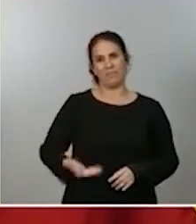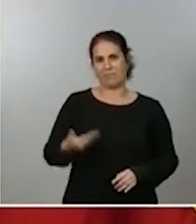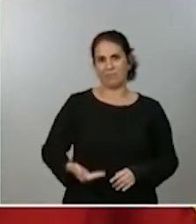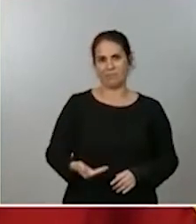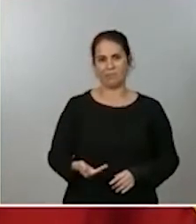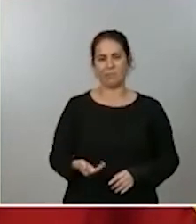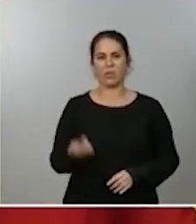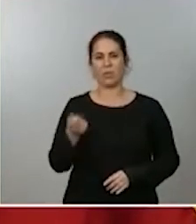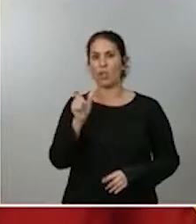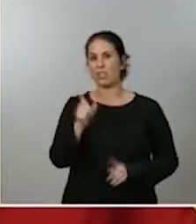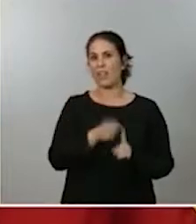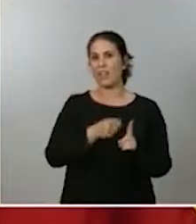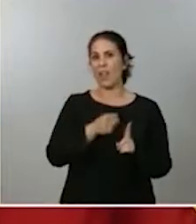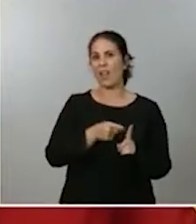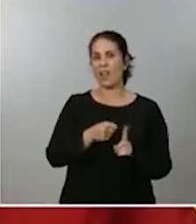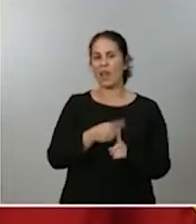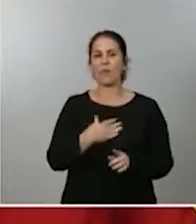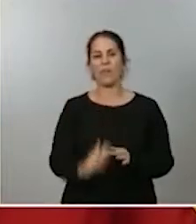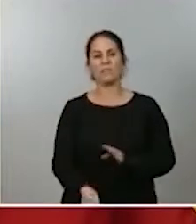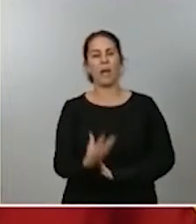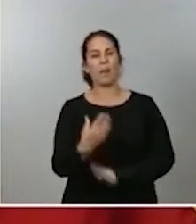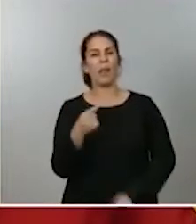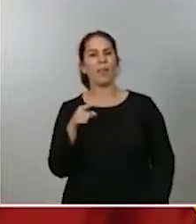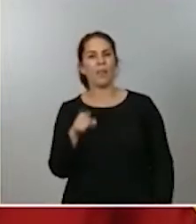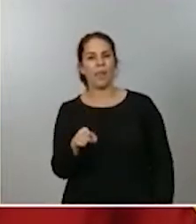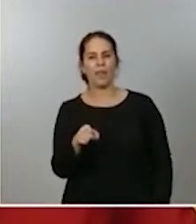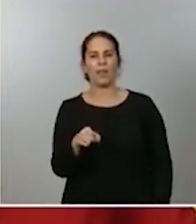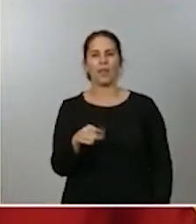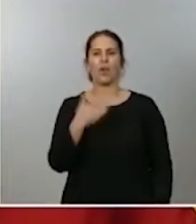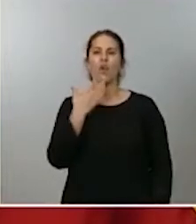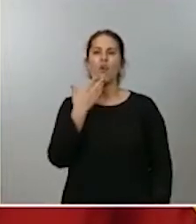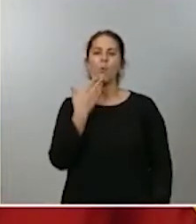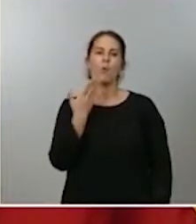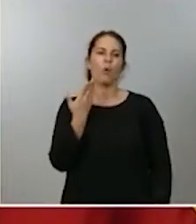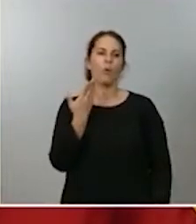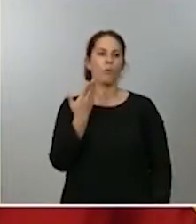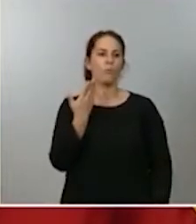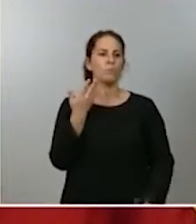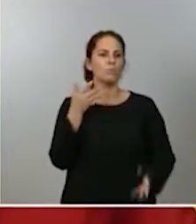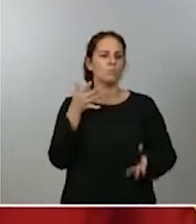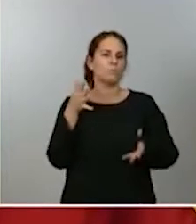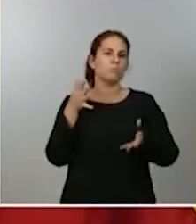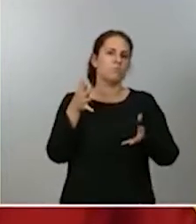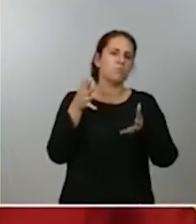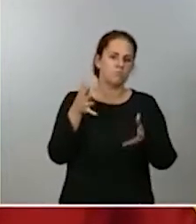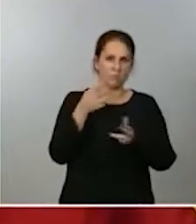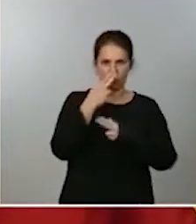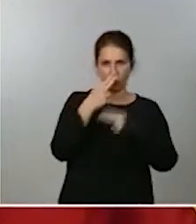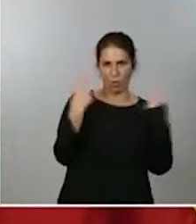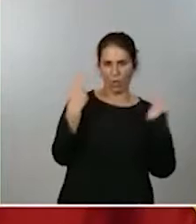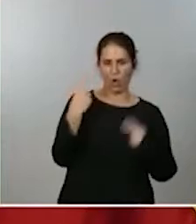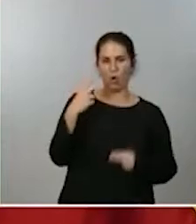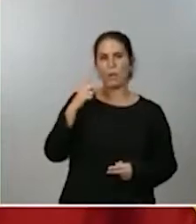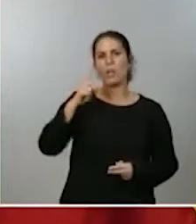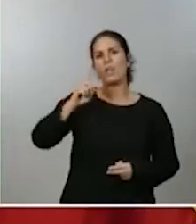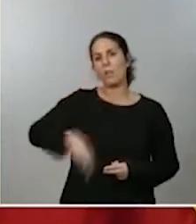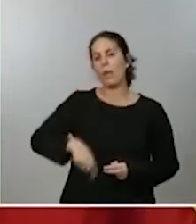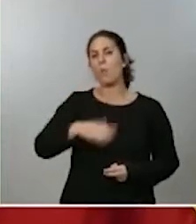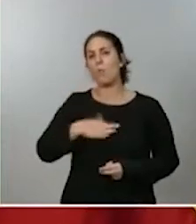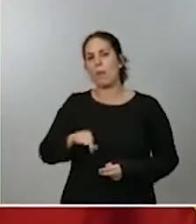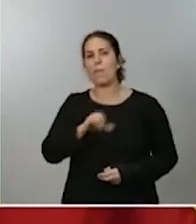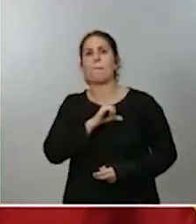ser establecidos indicativamente por un organismo público pero también lo pueden ser por organismos